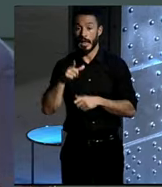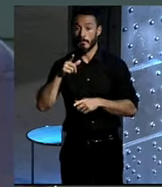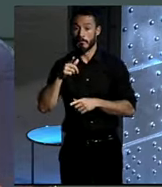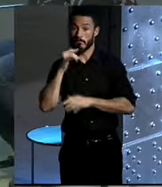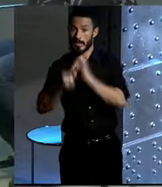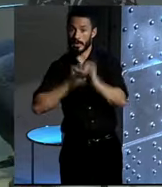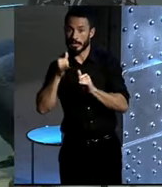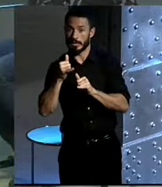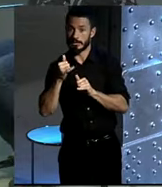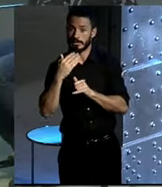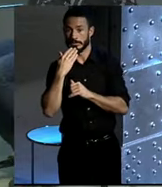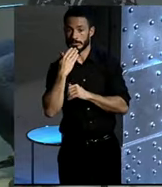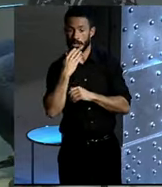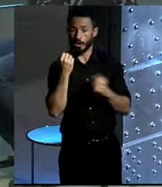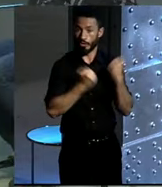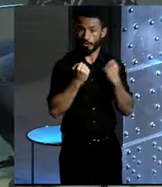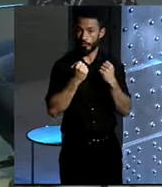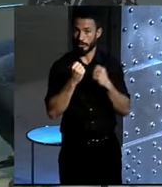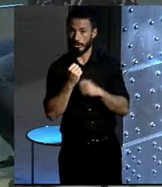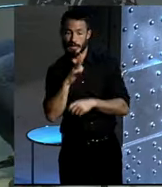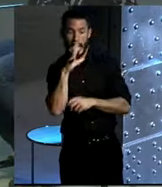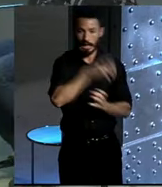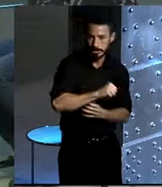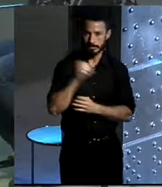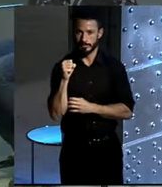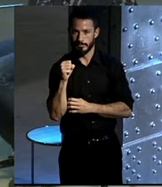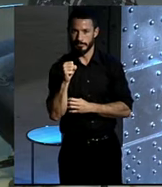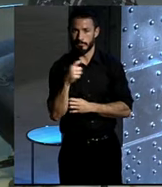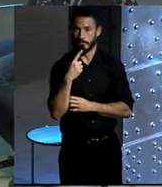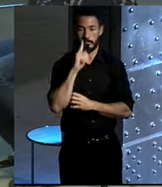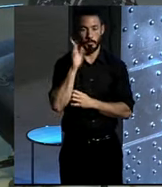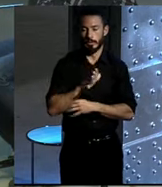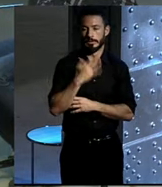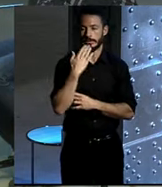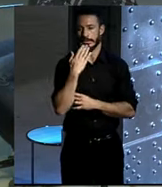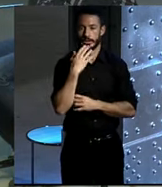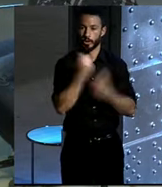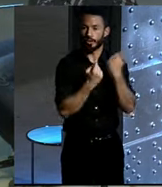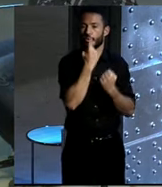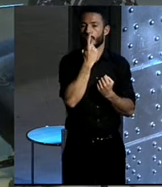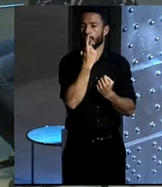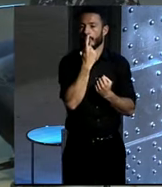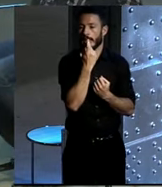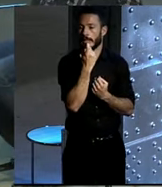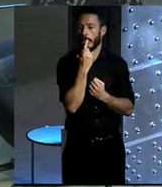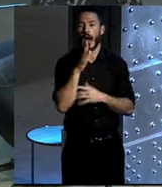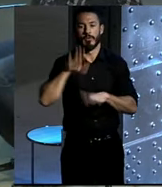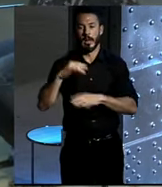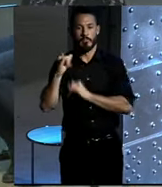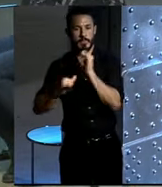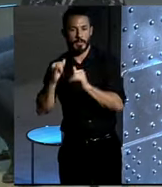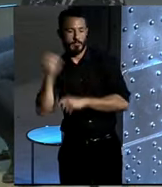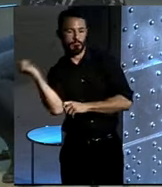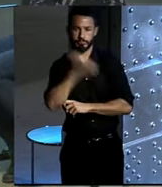al parecer solo queda uno en el mundo, y su destino es fatal. Yo creo que la bicicleta es una metáfora de un cambio social. O es un cambio